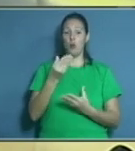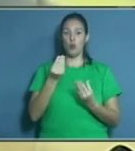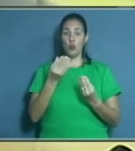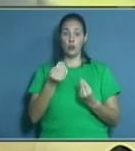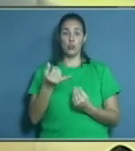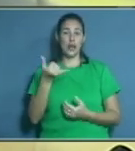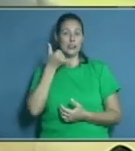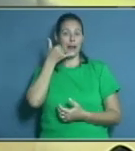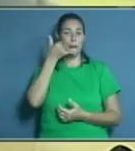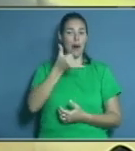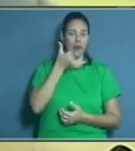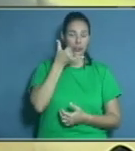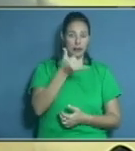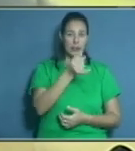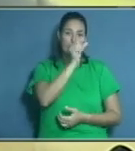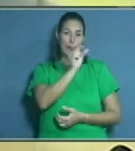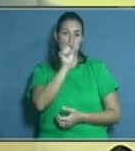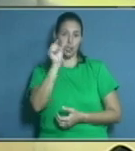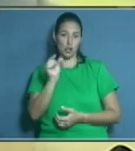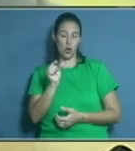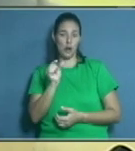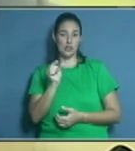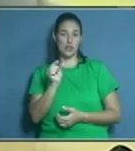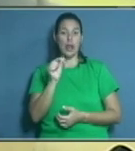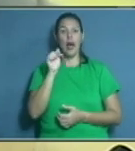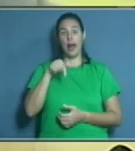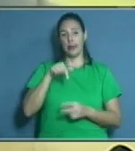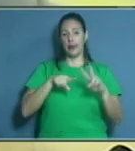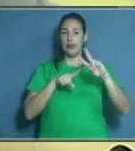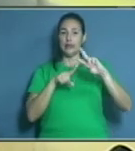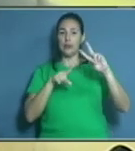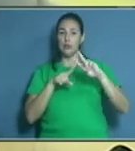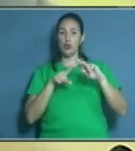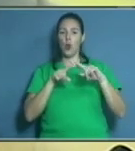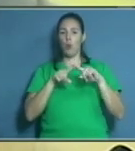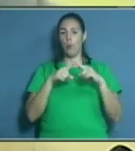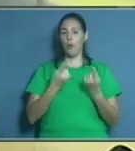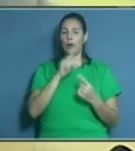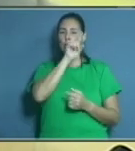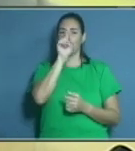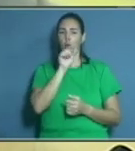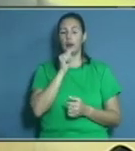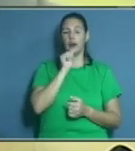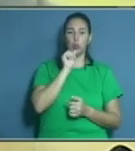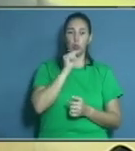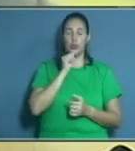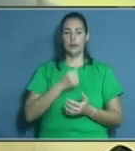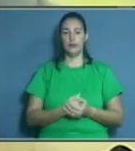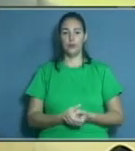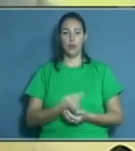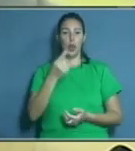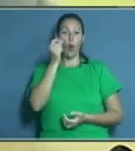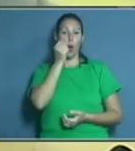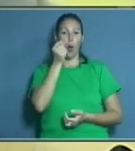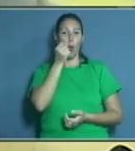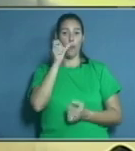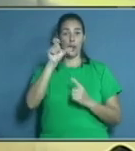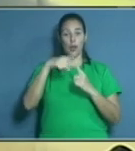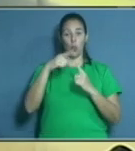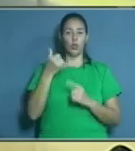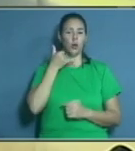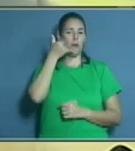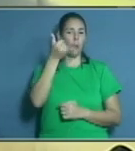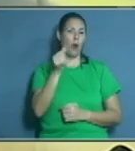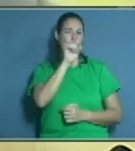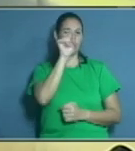sus mensajes, sus llamadas a través del 2445-3447. Por ejemplo, doctora, nos llamó Jorge Cutiño desde el municipio de Cueto para pregunt